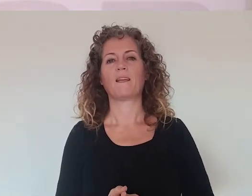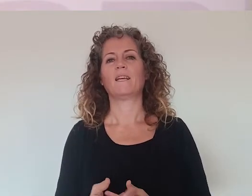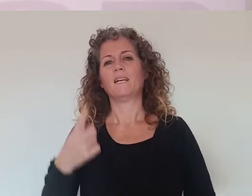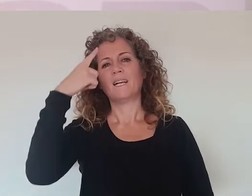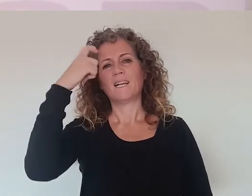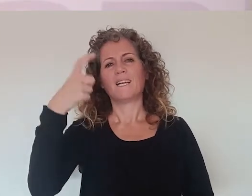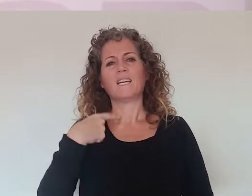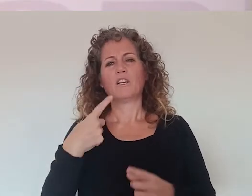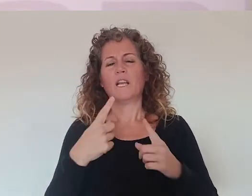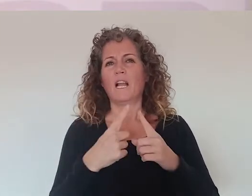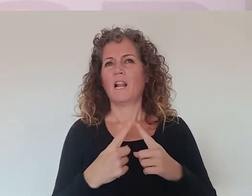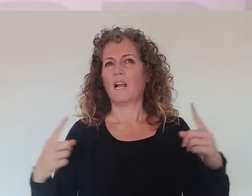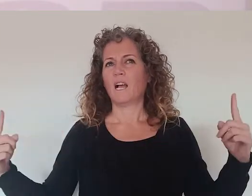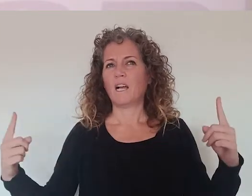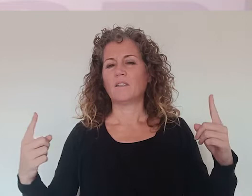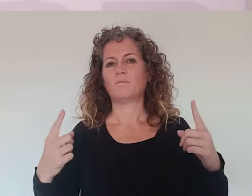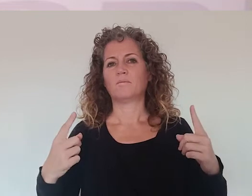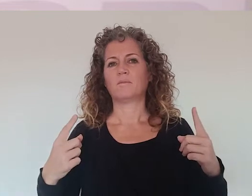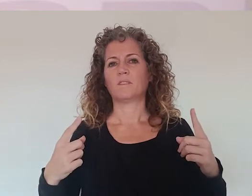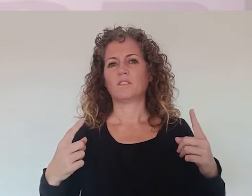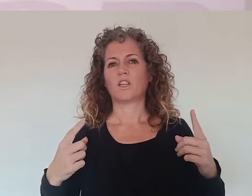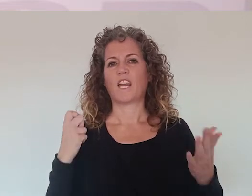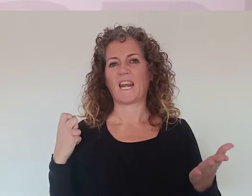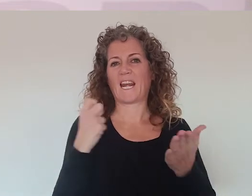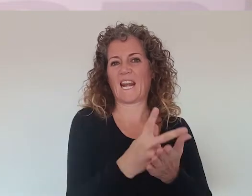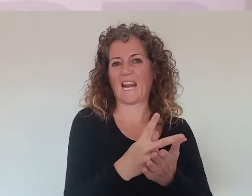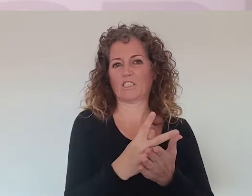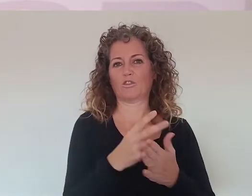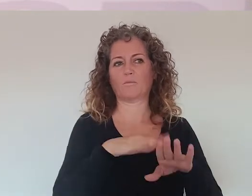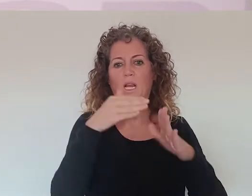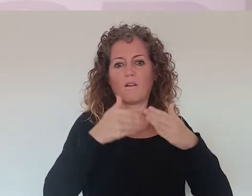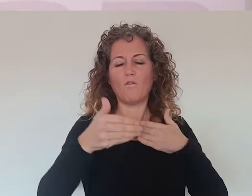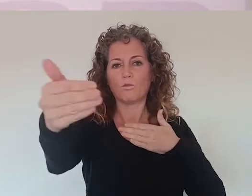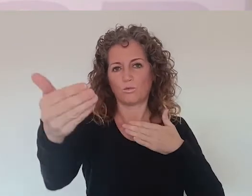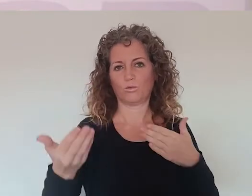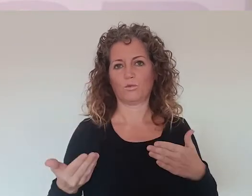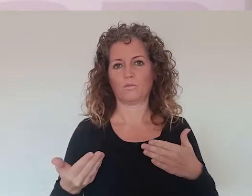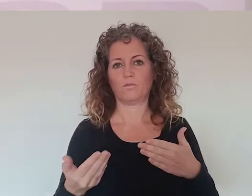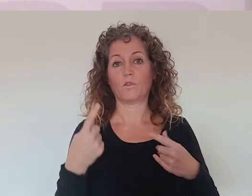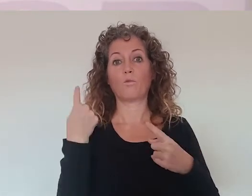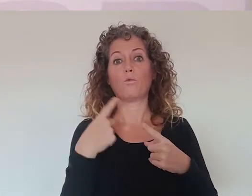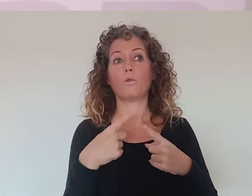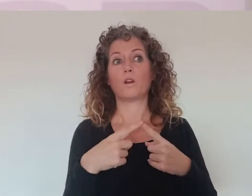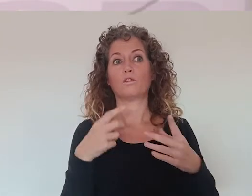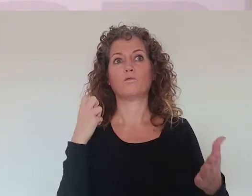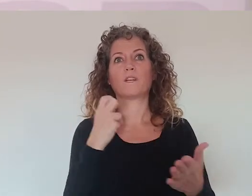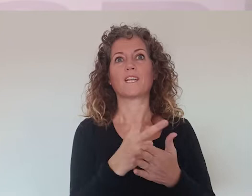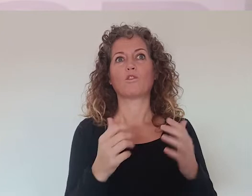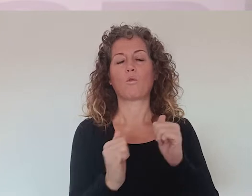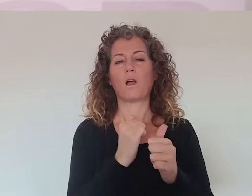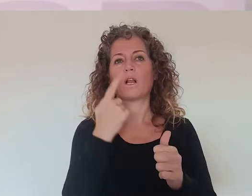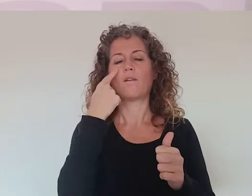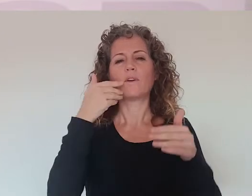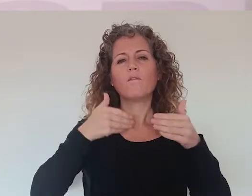tenemos muchos desafíos en la longevidad y el envejecimiento nos propone muchos desafíos de cara al